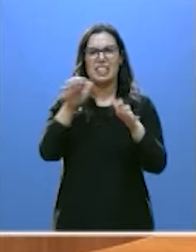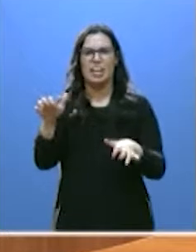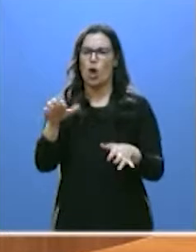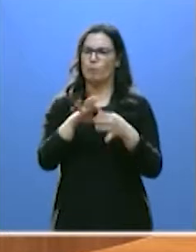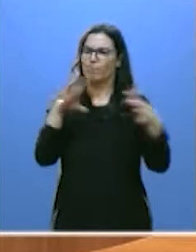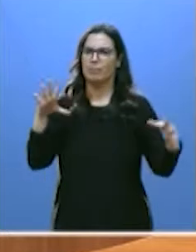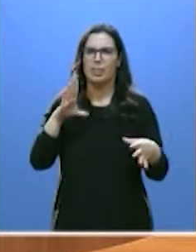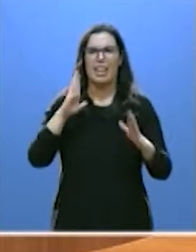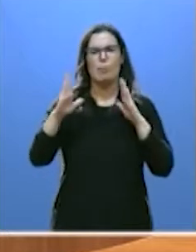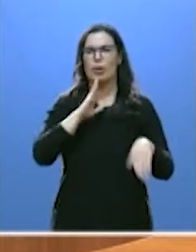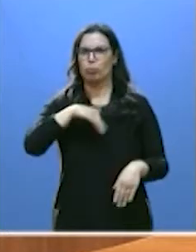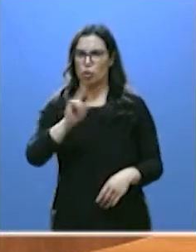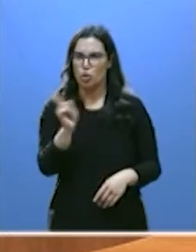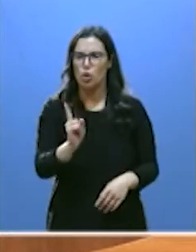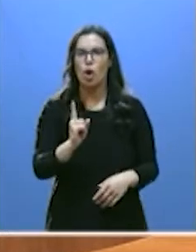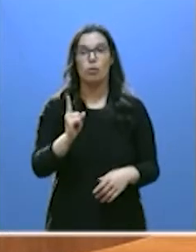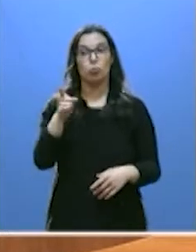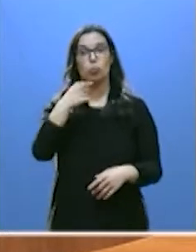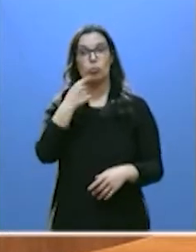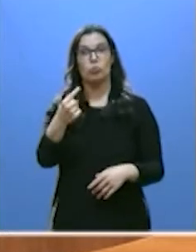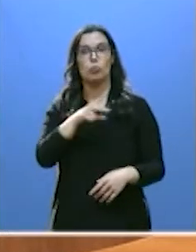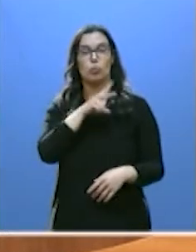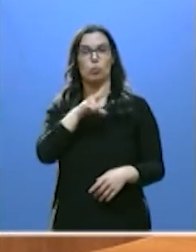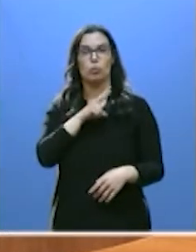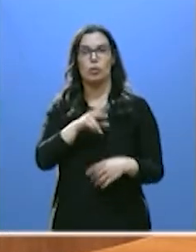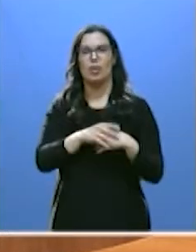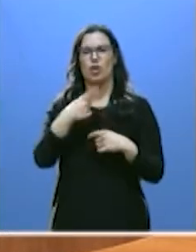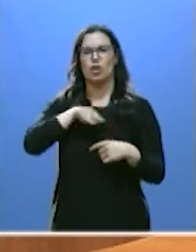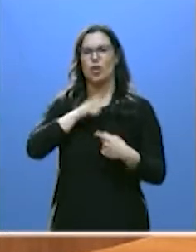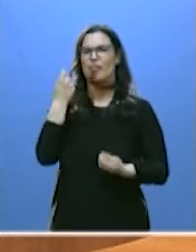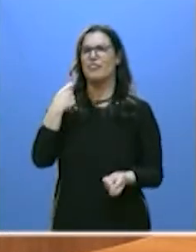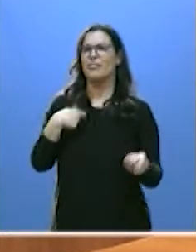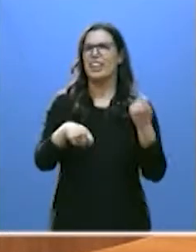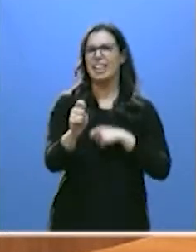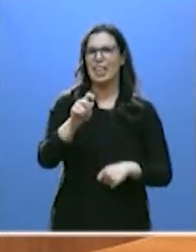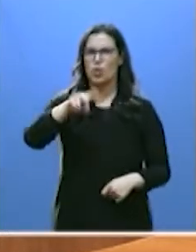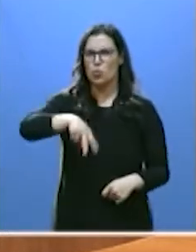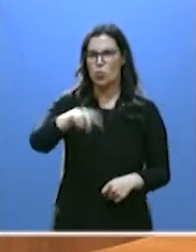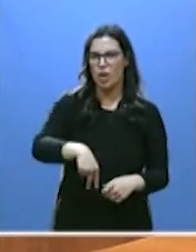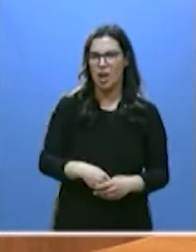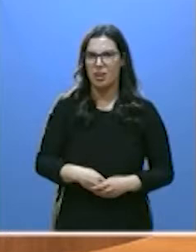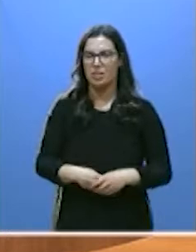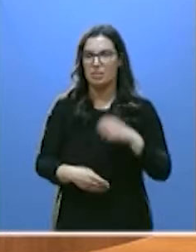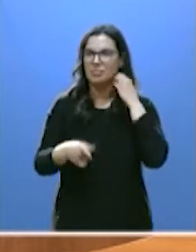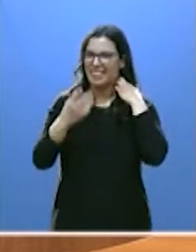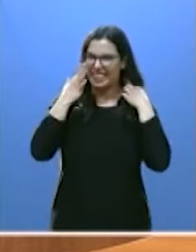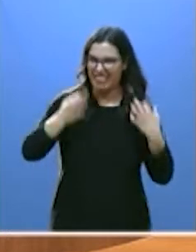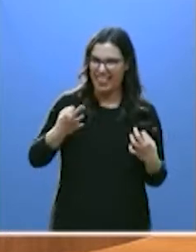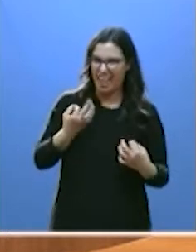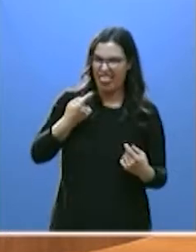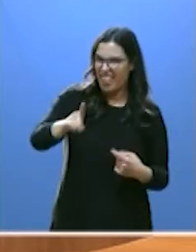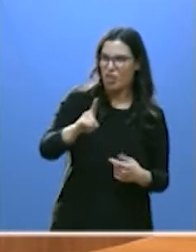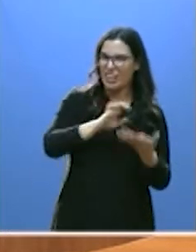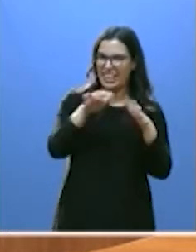Ha dicho usted nunca vendemos nuestra alma. ¿De verdad que no quería hacer daño a Castilla y León?